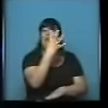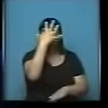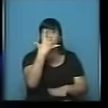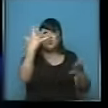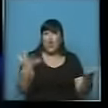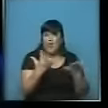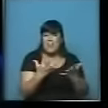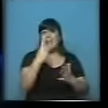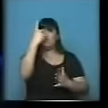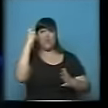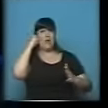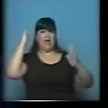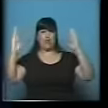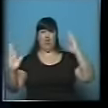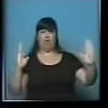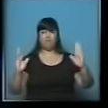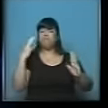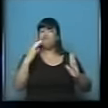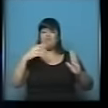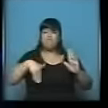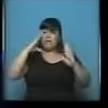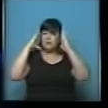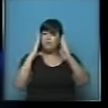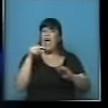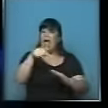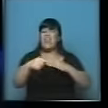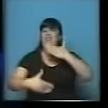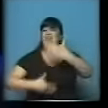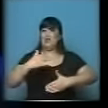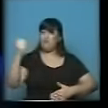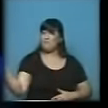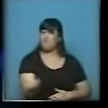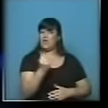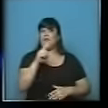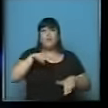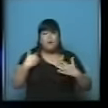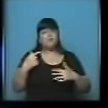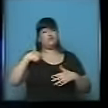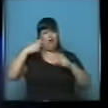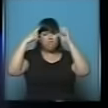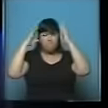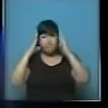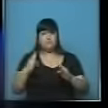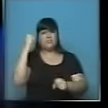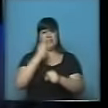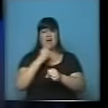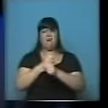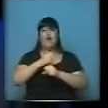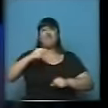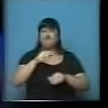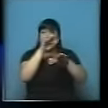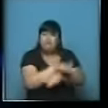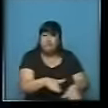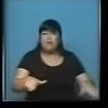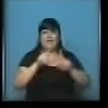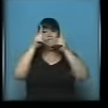días y el año, porque ahí es donde se marca el desarrollo. Por eso me estoy comprometiendo a centros de primera infancia